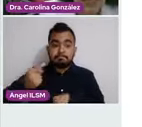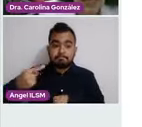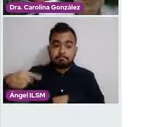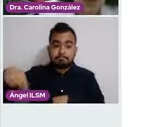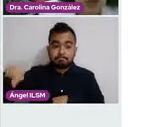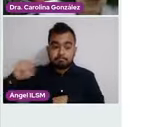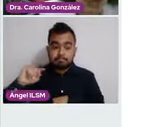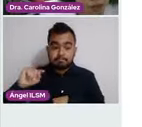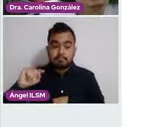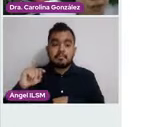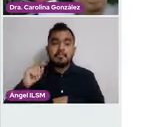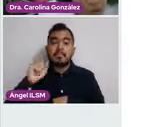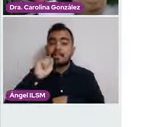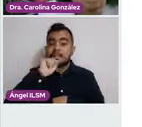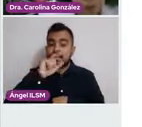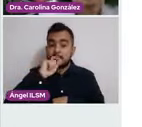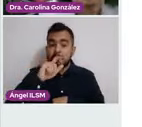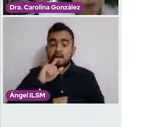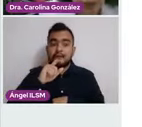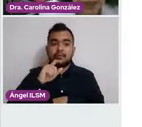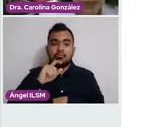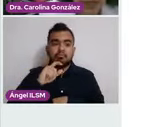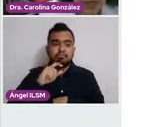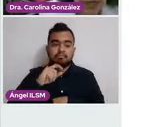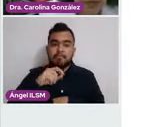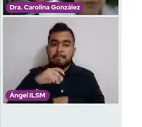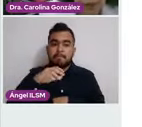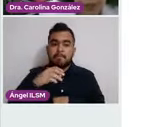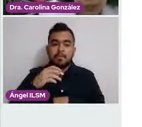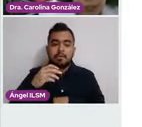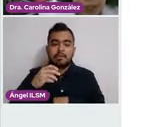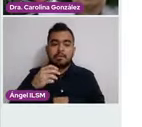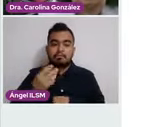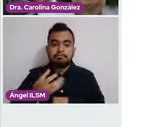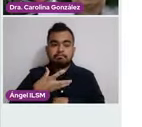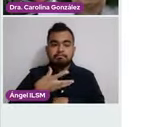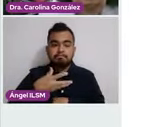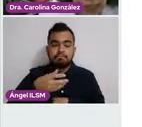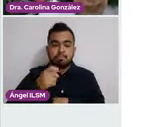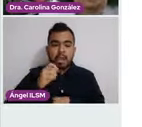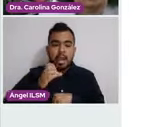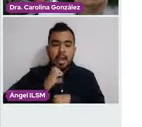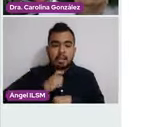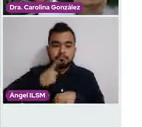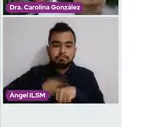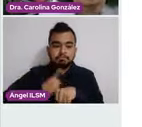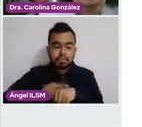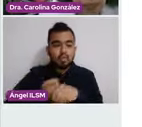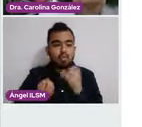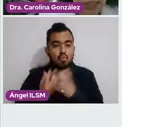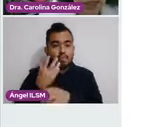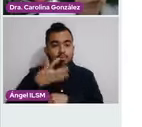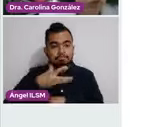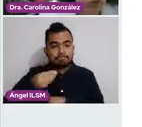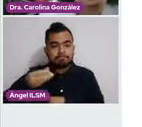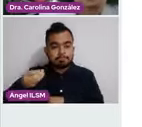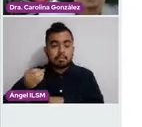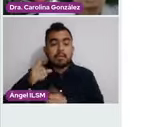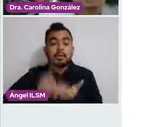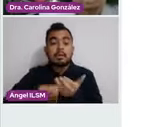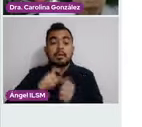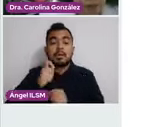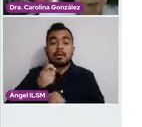el número de casos nuevos. A nivel poblacional, la tasa de incidencia para cáncer de mama es de 18